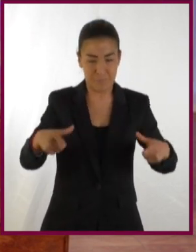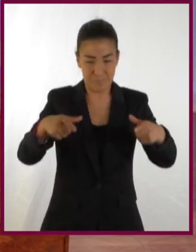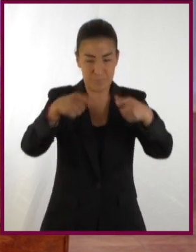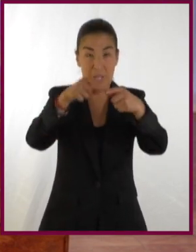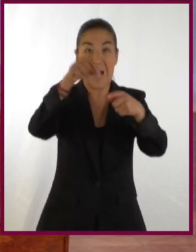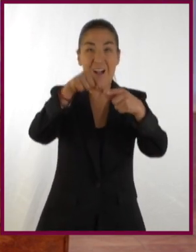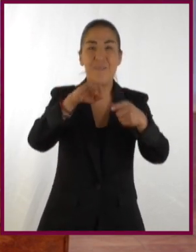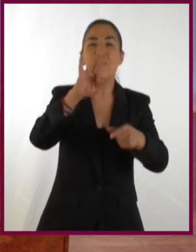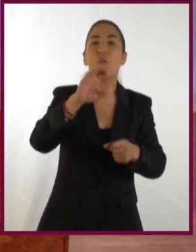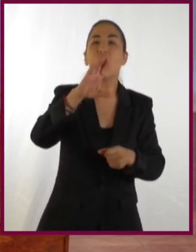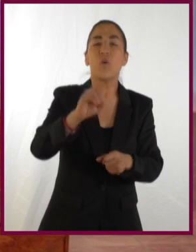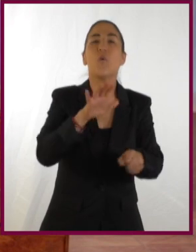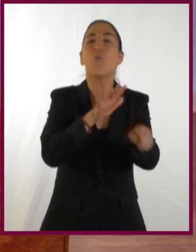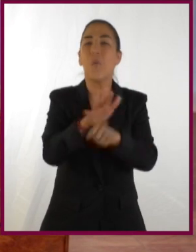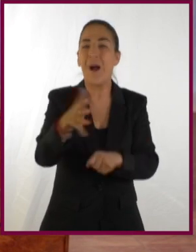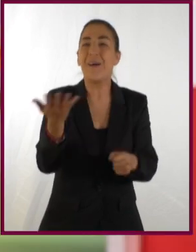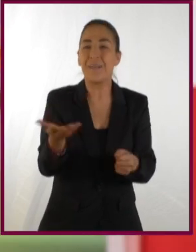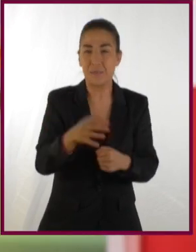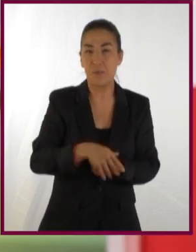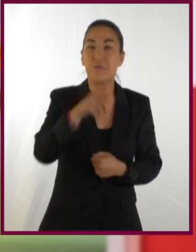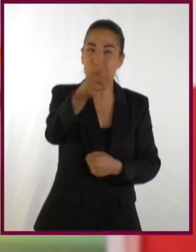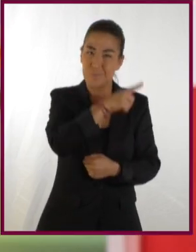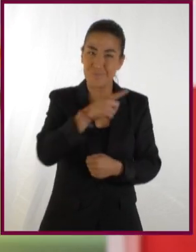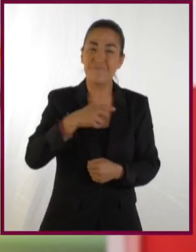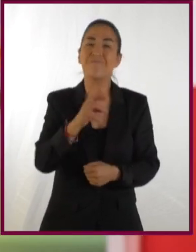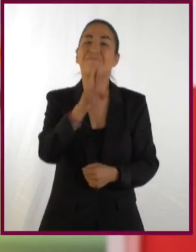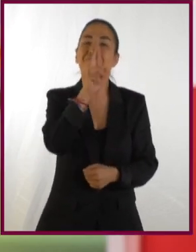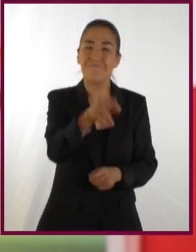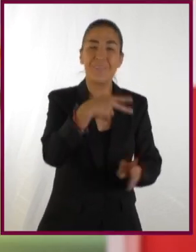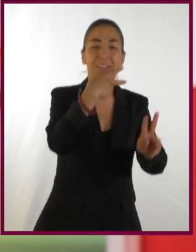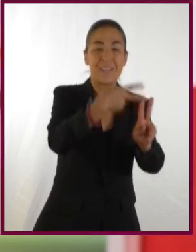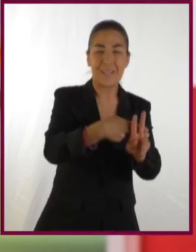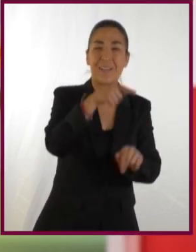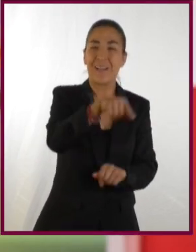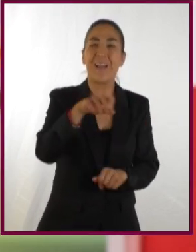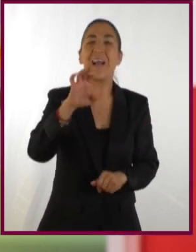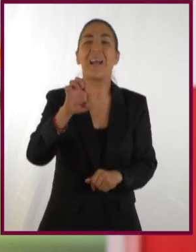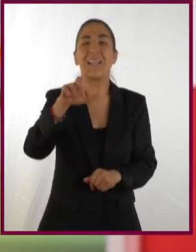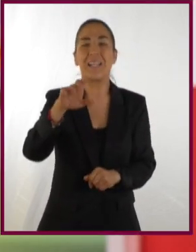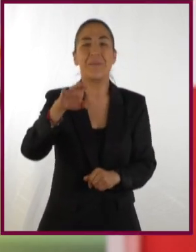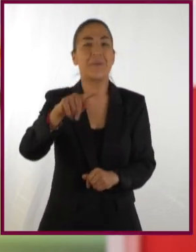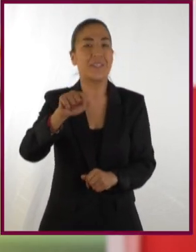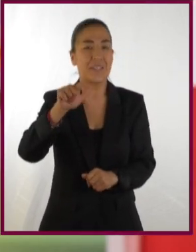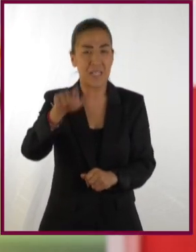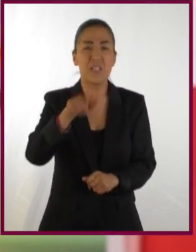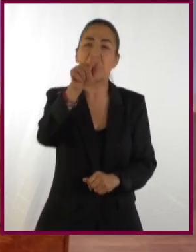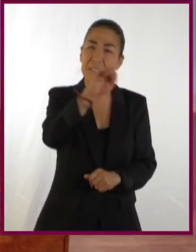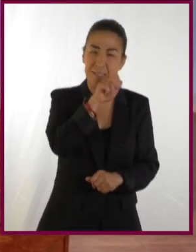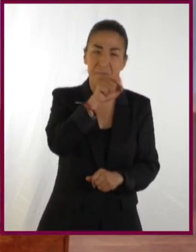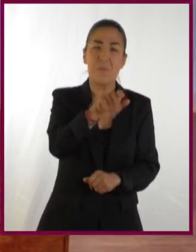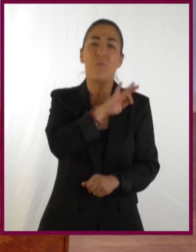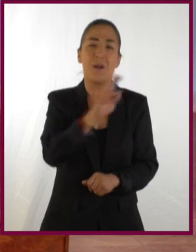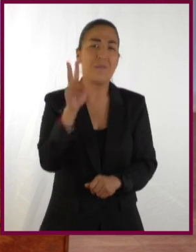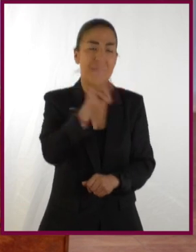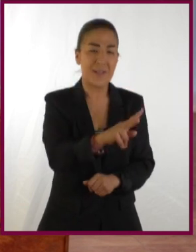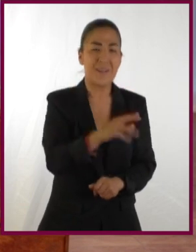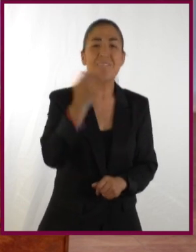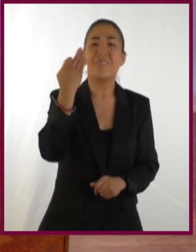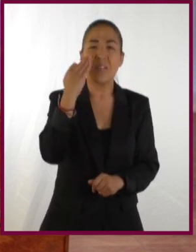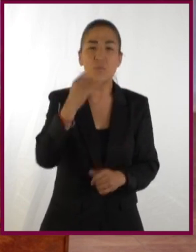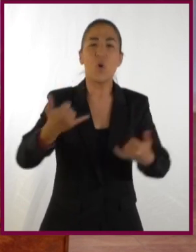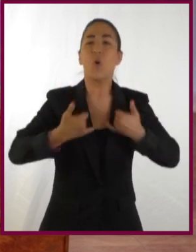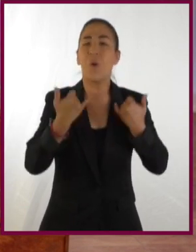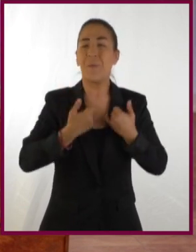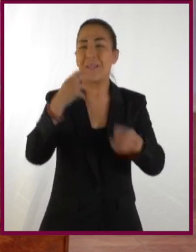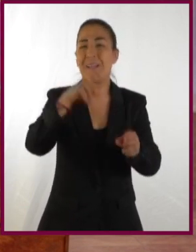celeste que estaría en el foco de la órbita lunar. No olviden etiquetarnos en sus respuestas con el hashtag elemental. Y les recordamos